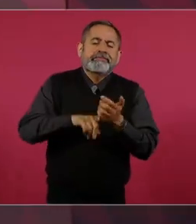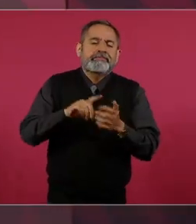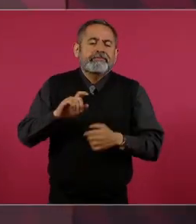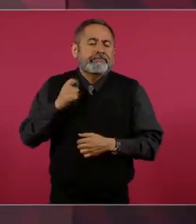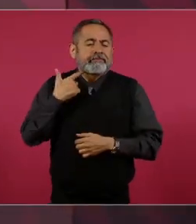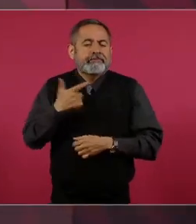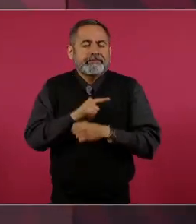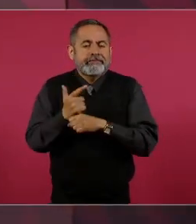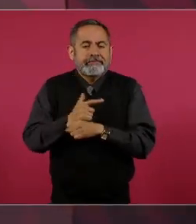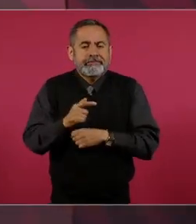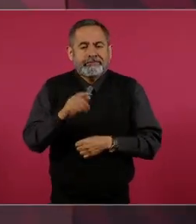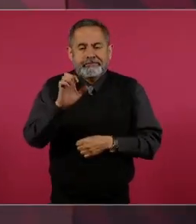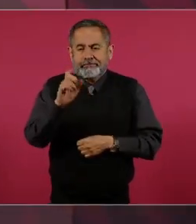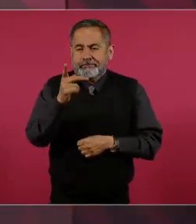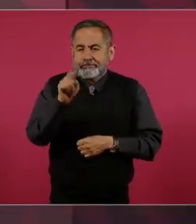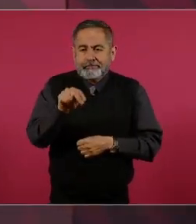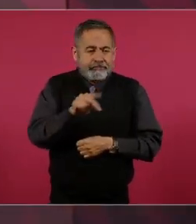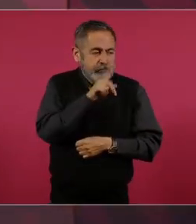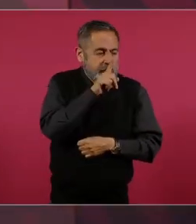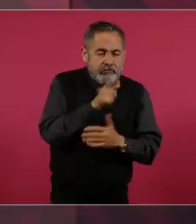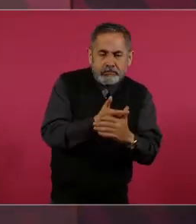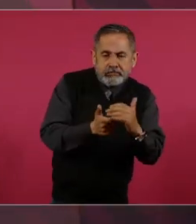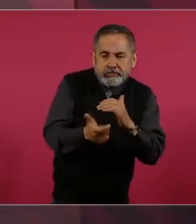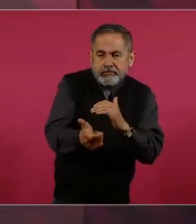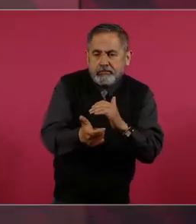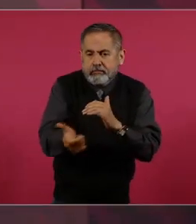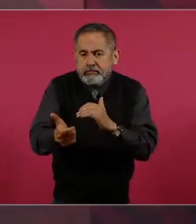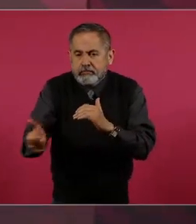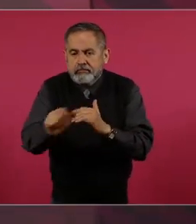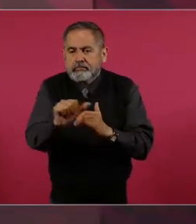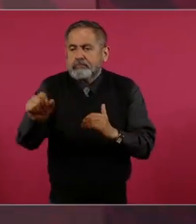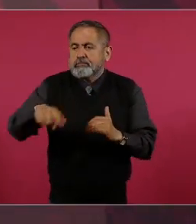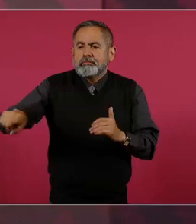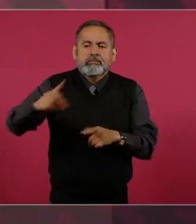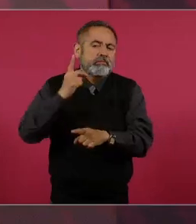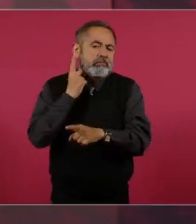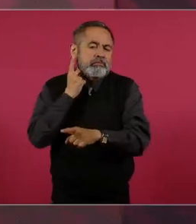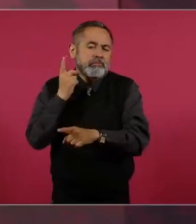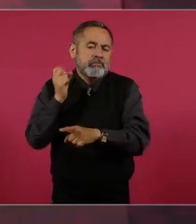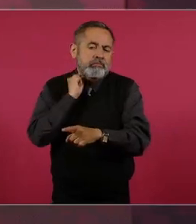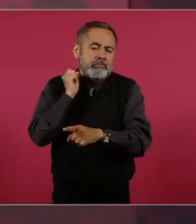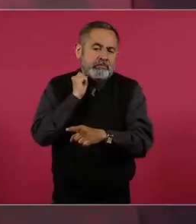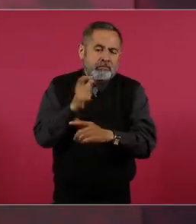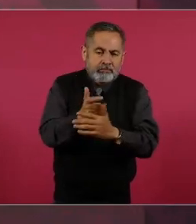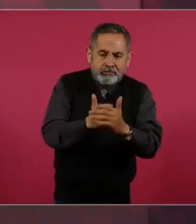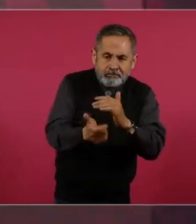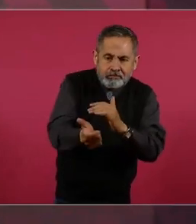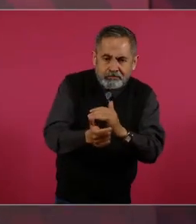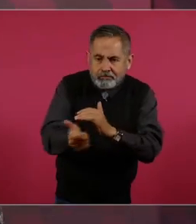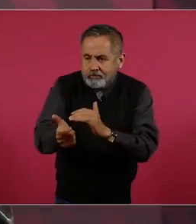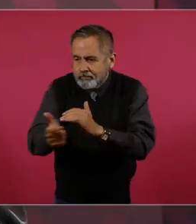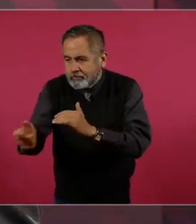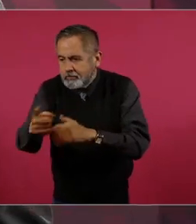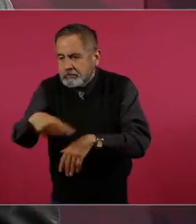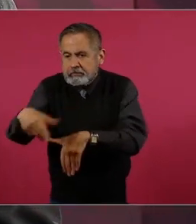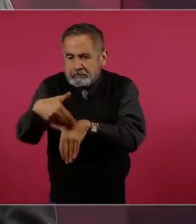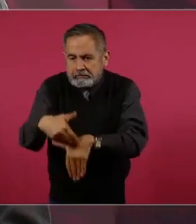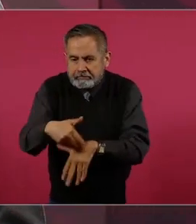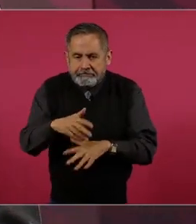maiceaban a los diputados y a los senadores,